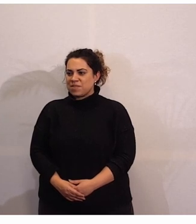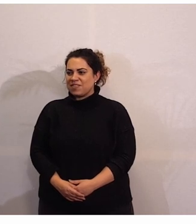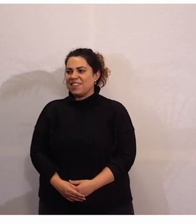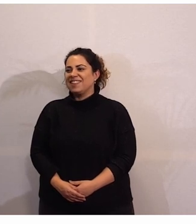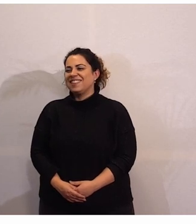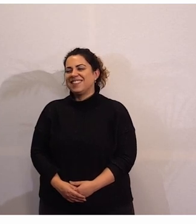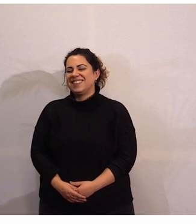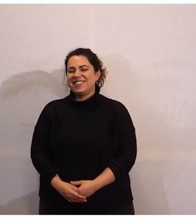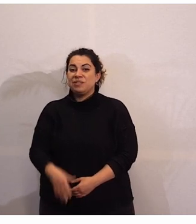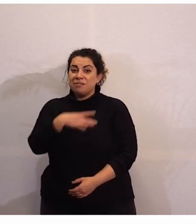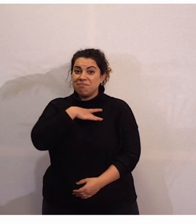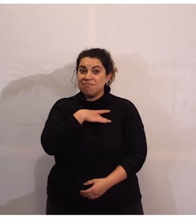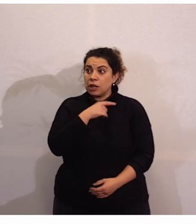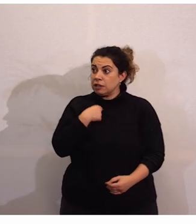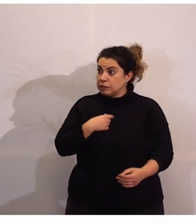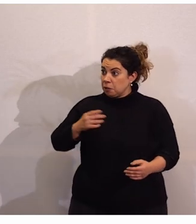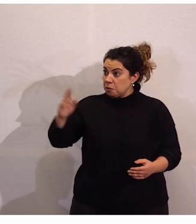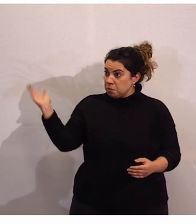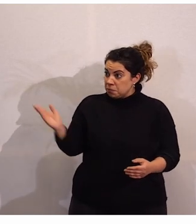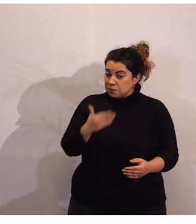¿Podéis ir cogiendo, pasar por aquí?